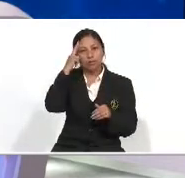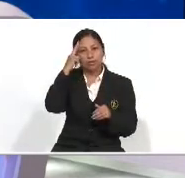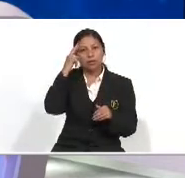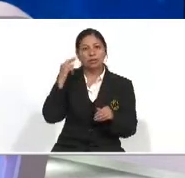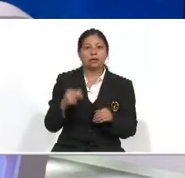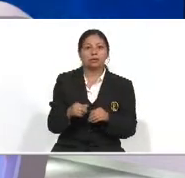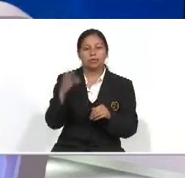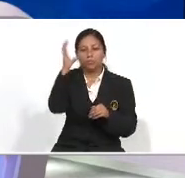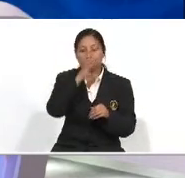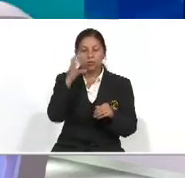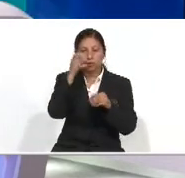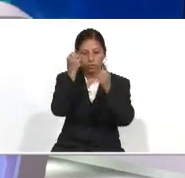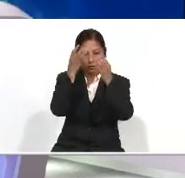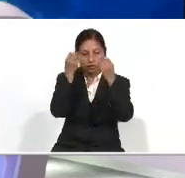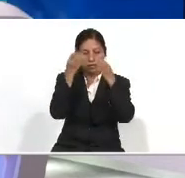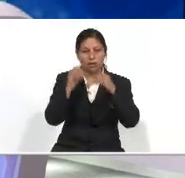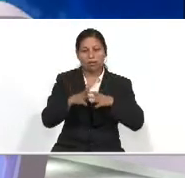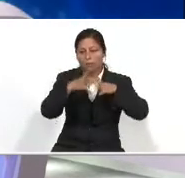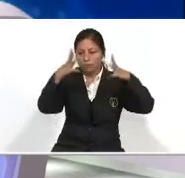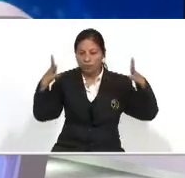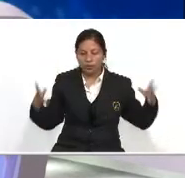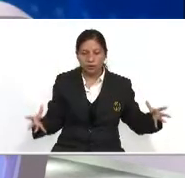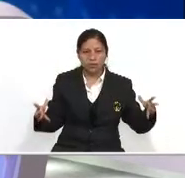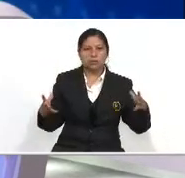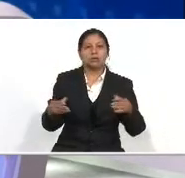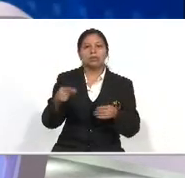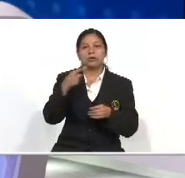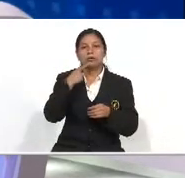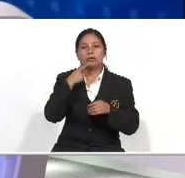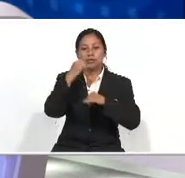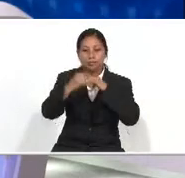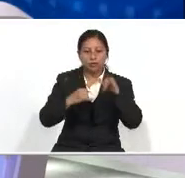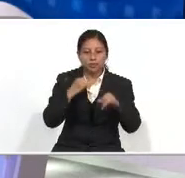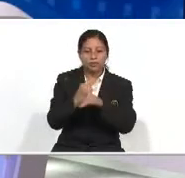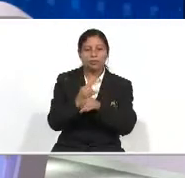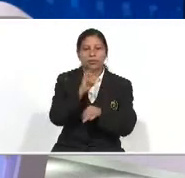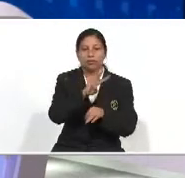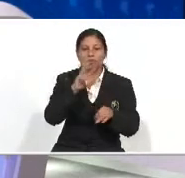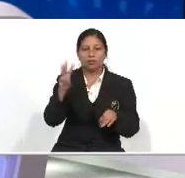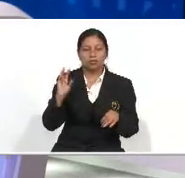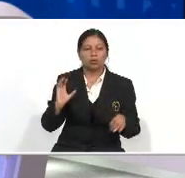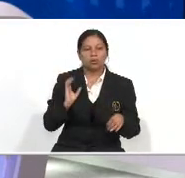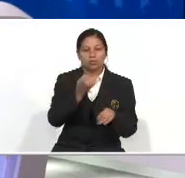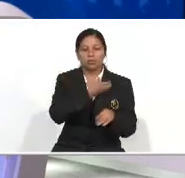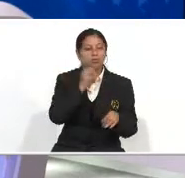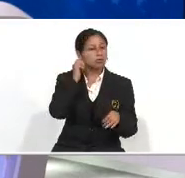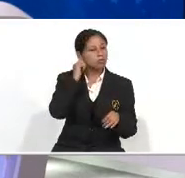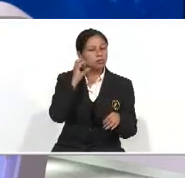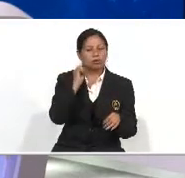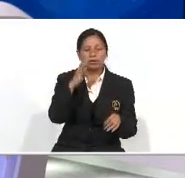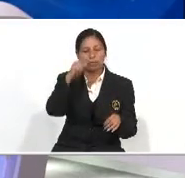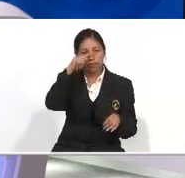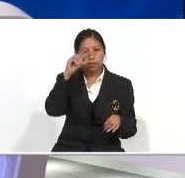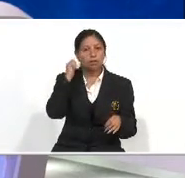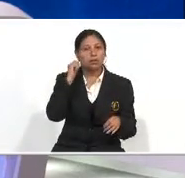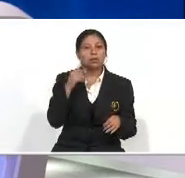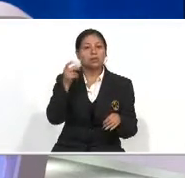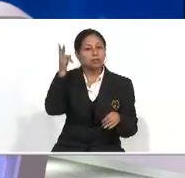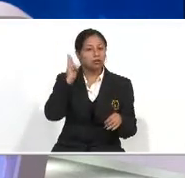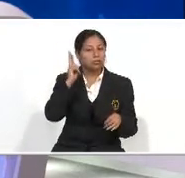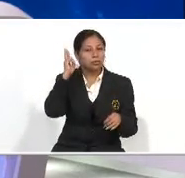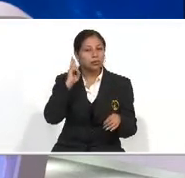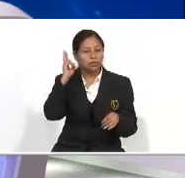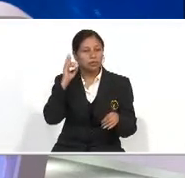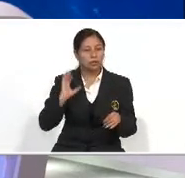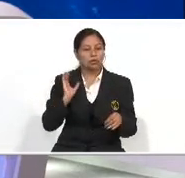puede Buscar esta información Ampliar las noticias A través de nuestra página web En www.congreso.gov.gt Escuchando la